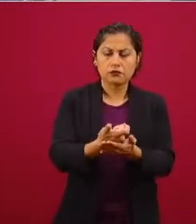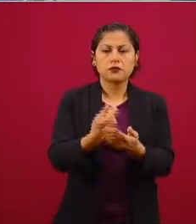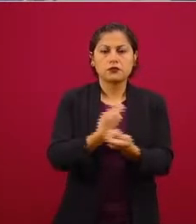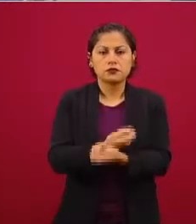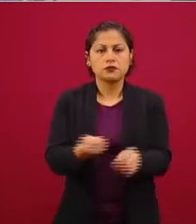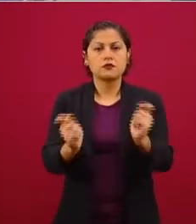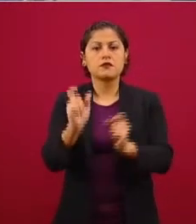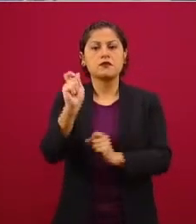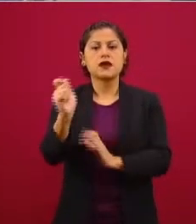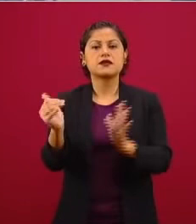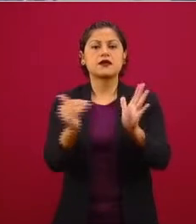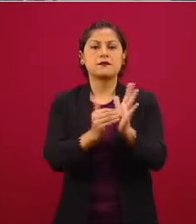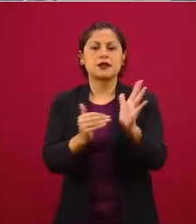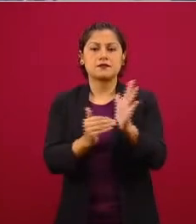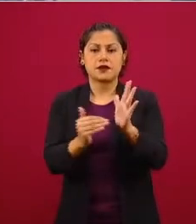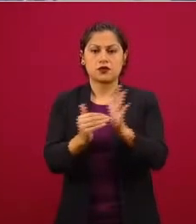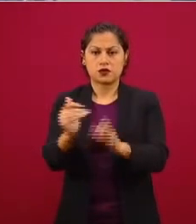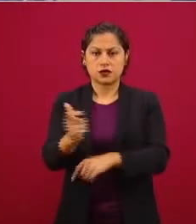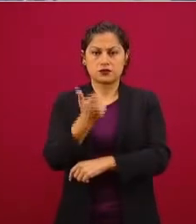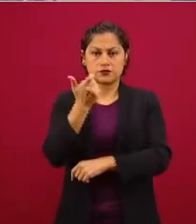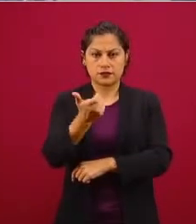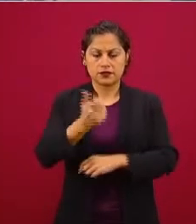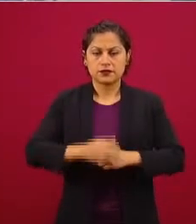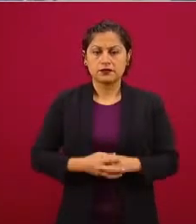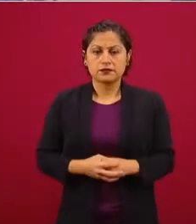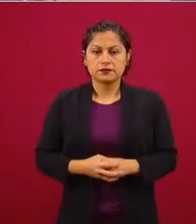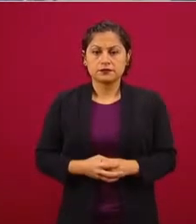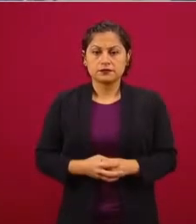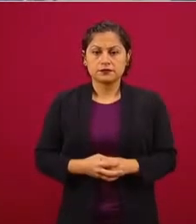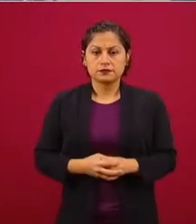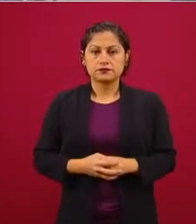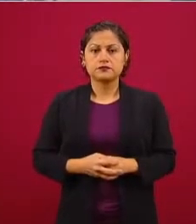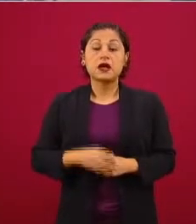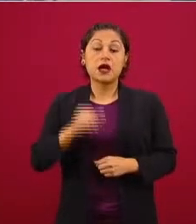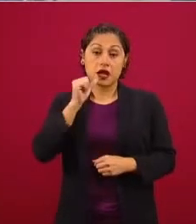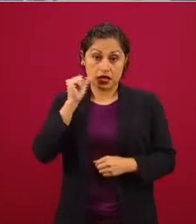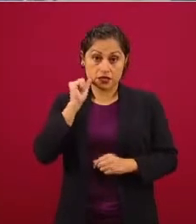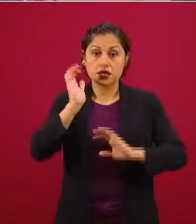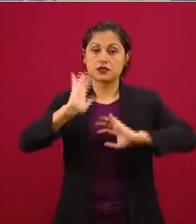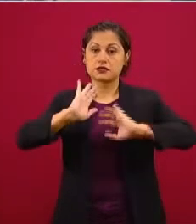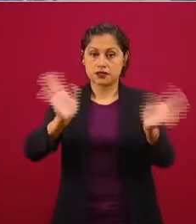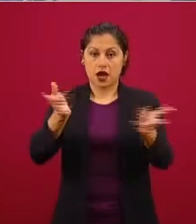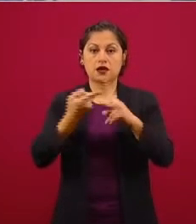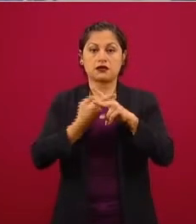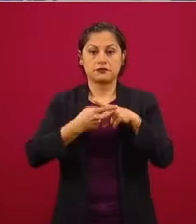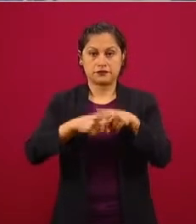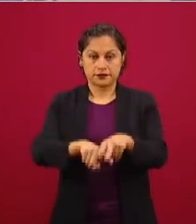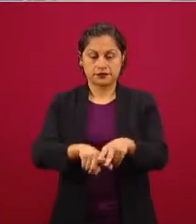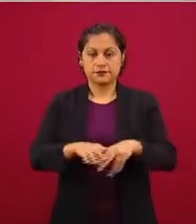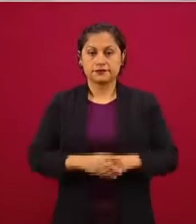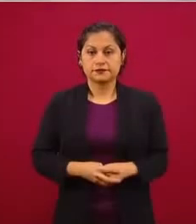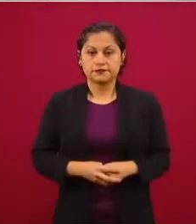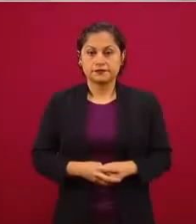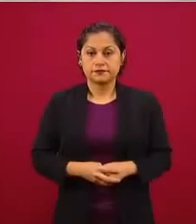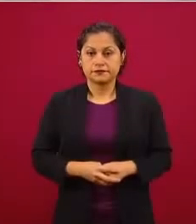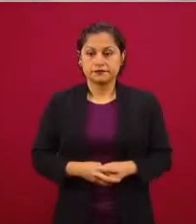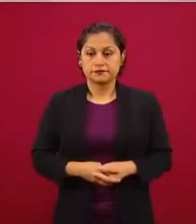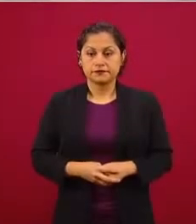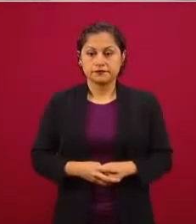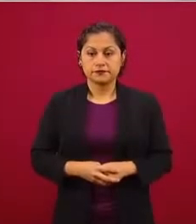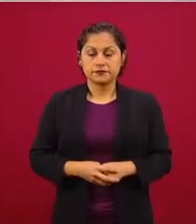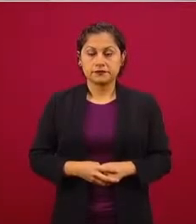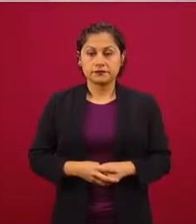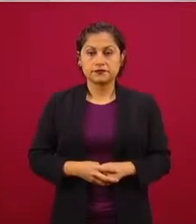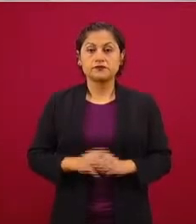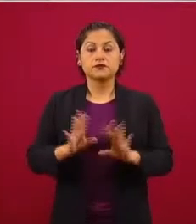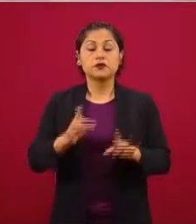millones de pesos. Adelante. Bueno, iniciamos también el día de ayer y aquí es un esquema, instalamos un centro